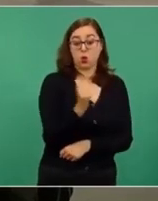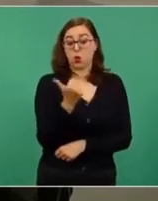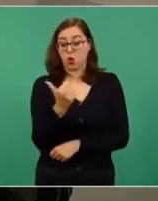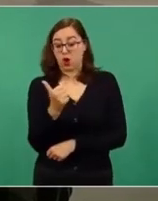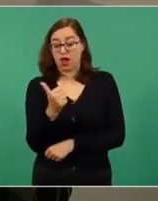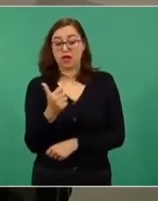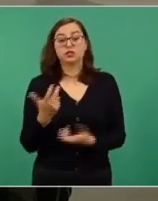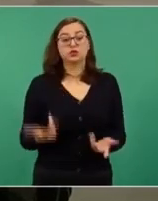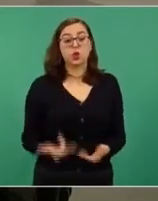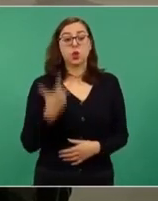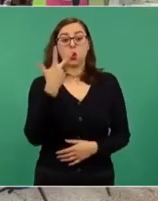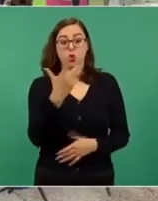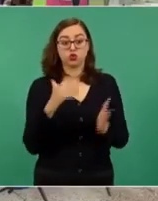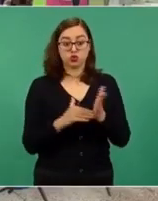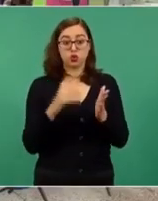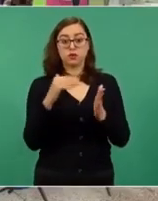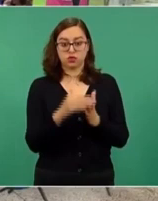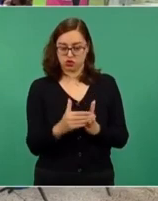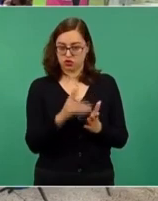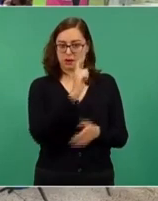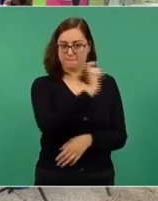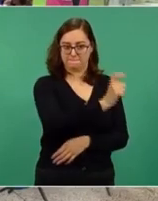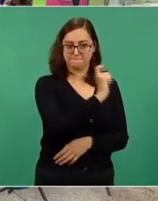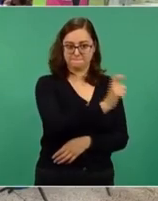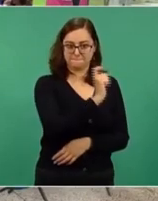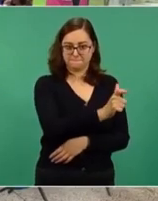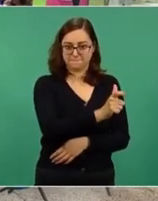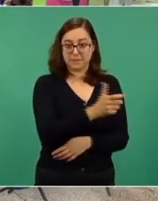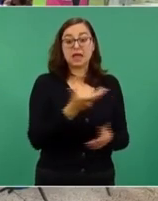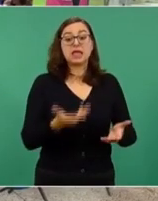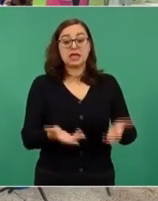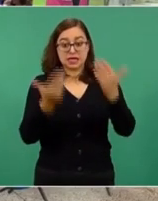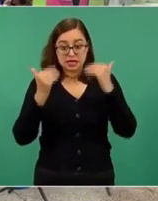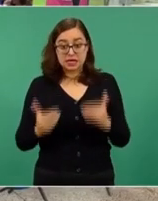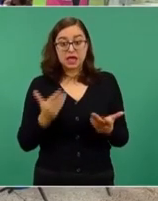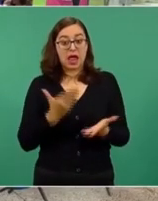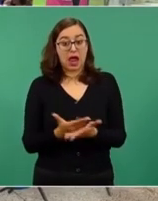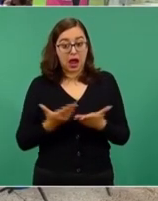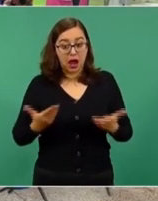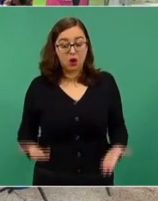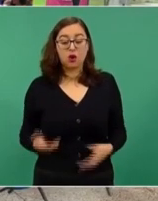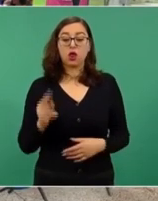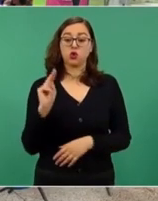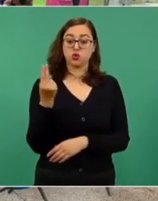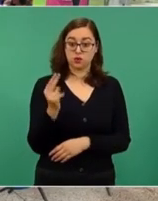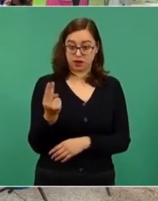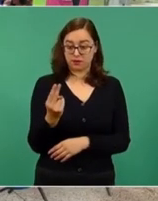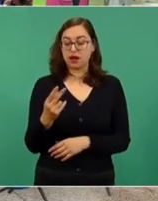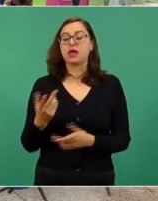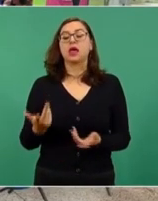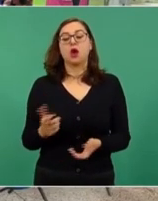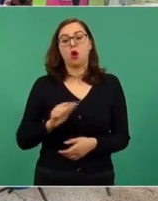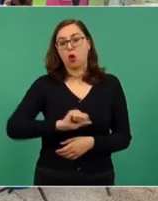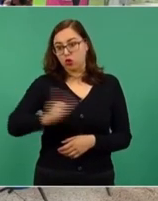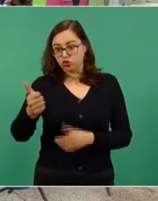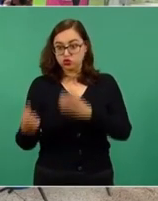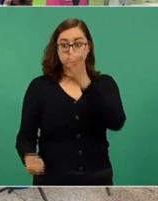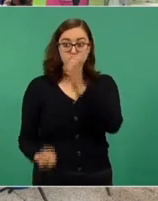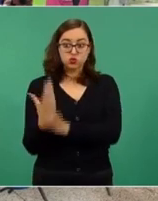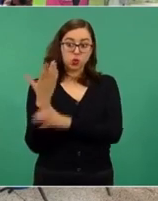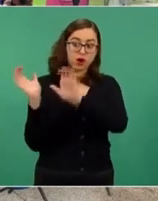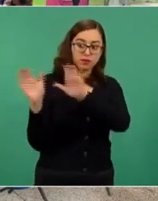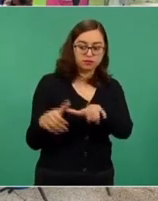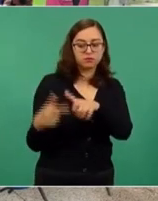cobraron ocho millones, y ahora en el mes de noviembre vamos a pagar retroactivo. ¿Por qué? Porque empezamos a hacer